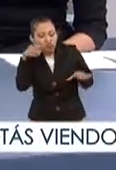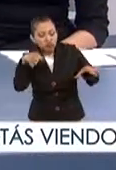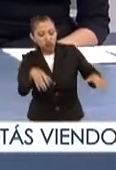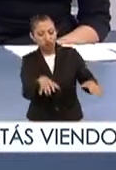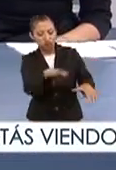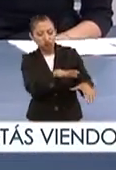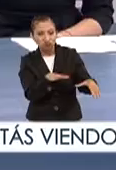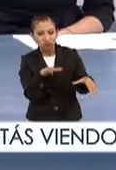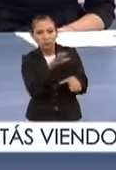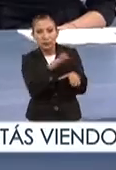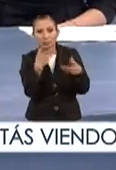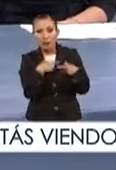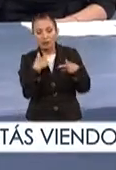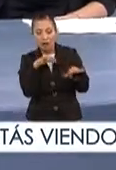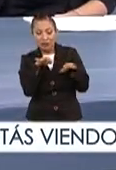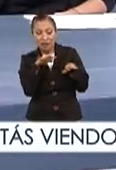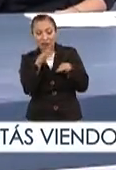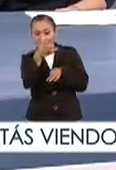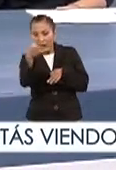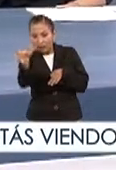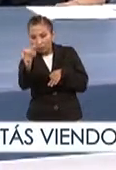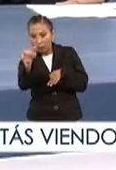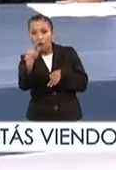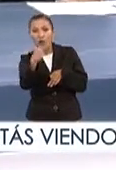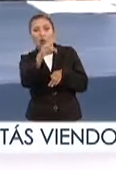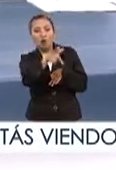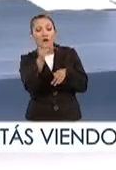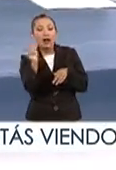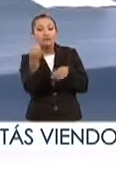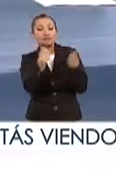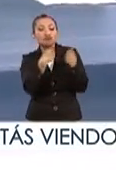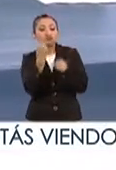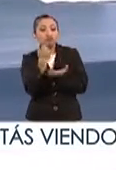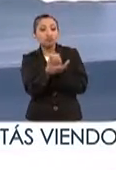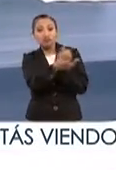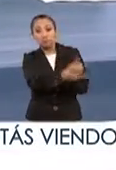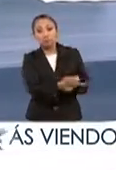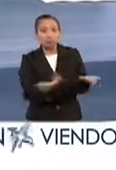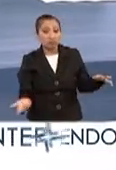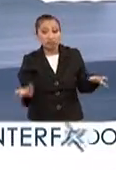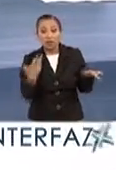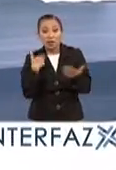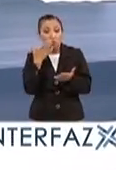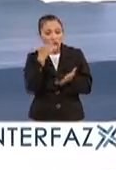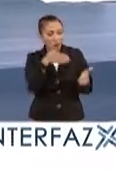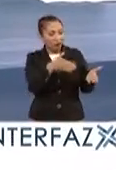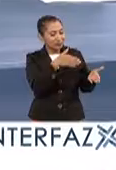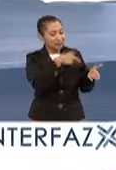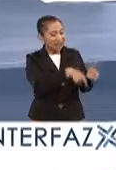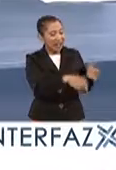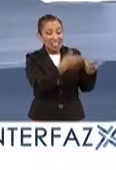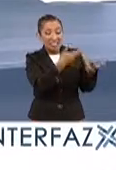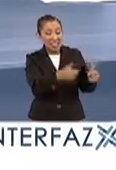que tienen la gente que trabaja en el campo en el fenómeno gastronómico. decir, no hay cocinas